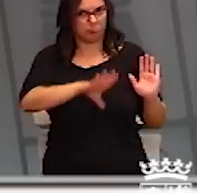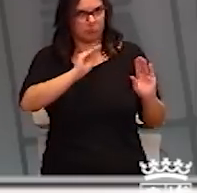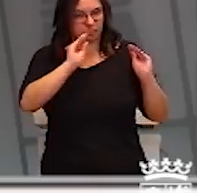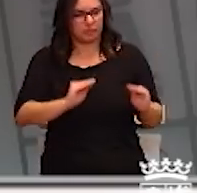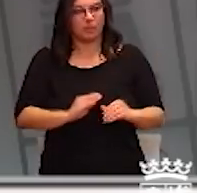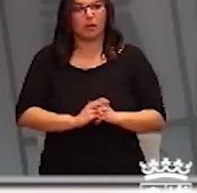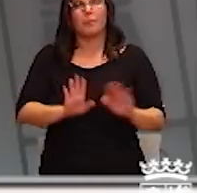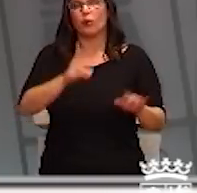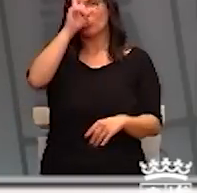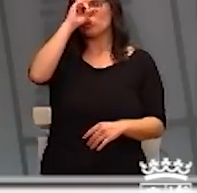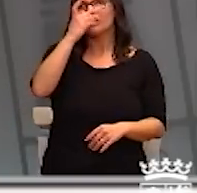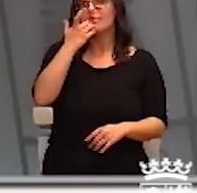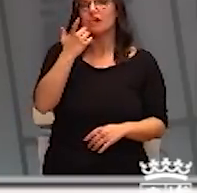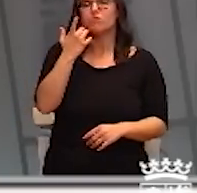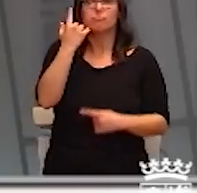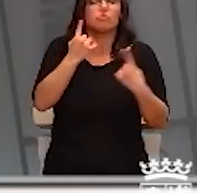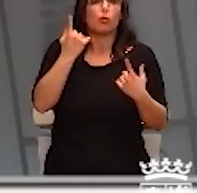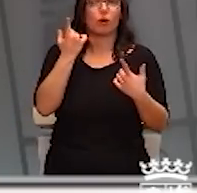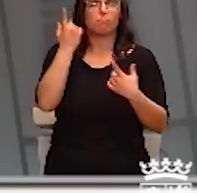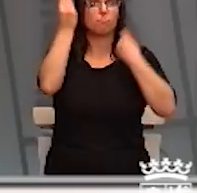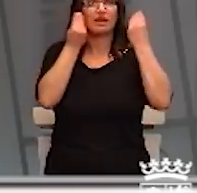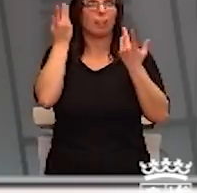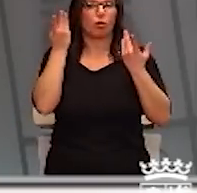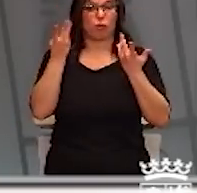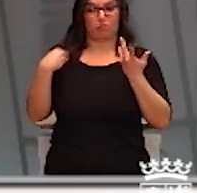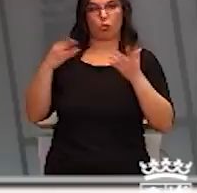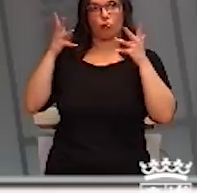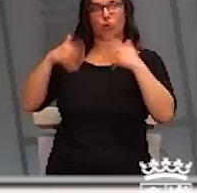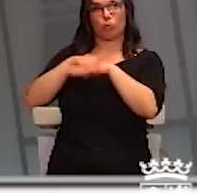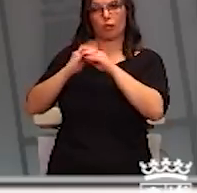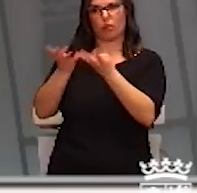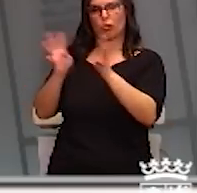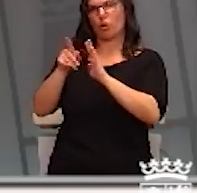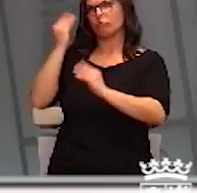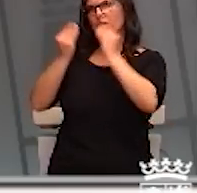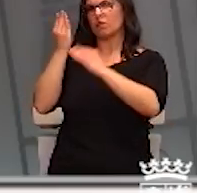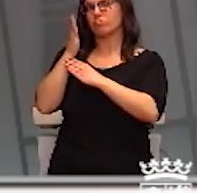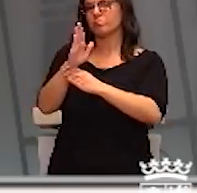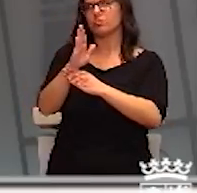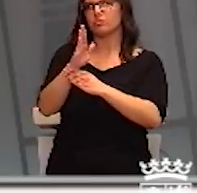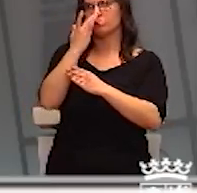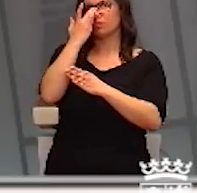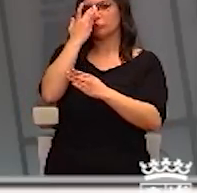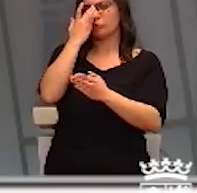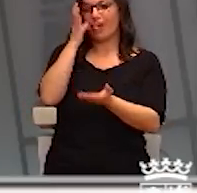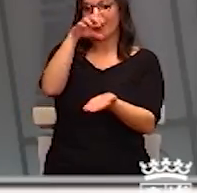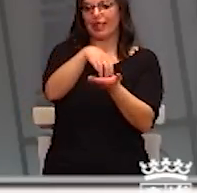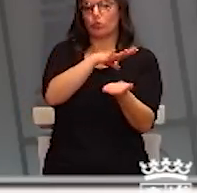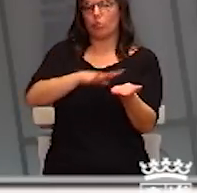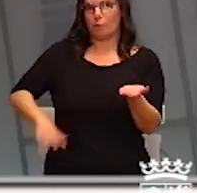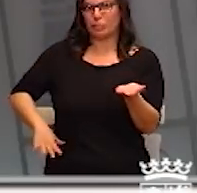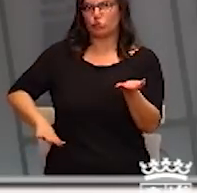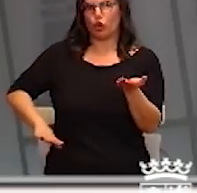Pero no sé si alguien ha planteado o se han planteado en el Consejo de Gobierno clausurar todos los centros de momento